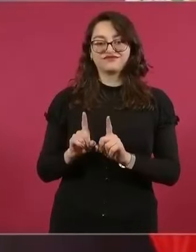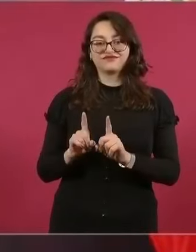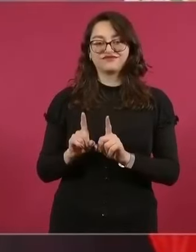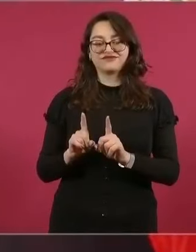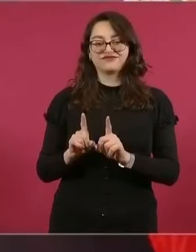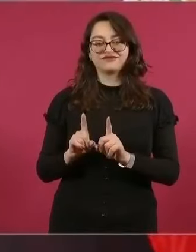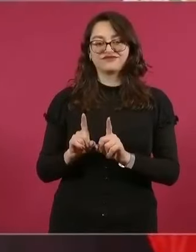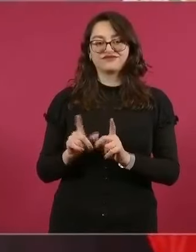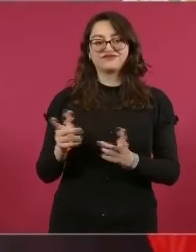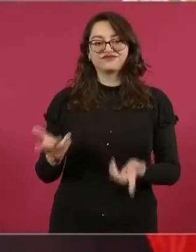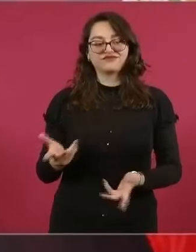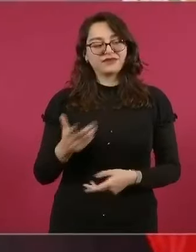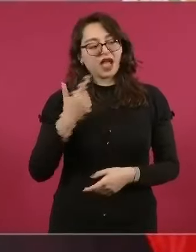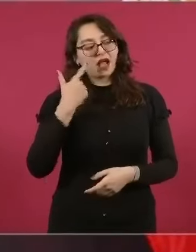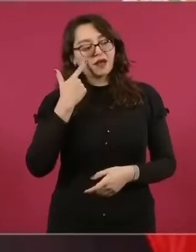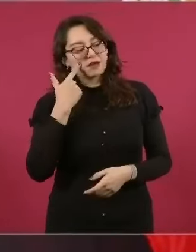Mariano qué cosa es lo que bateo yo.